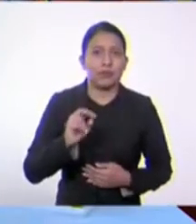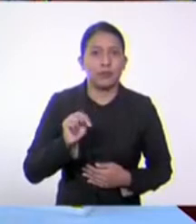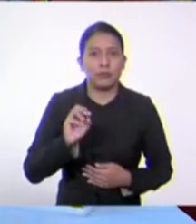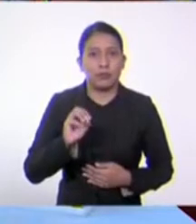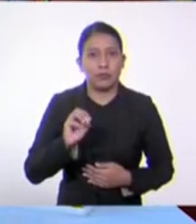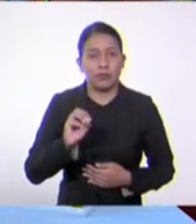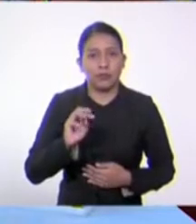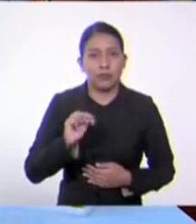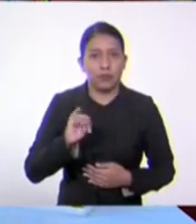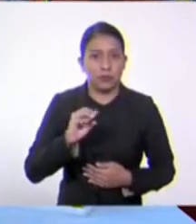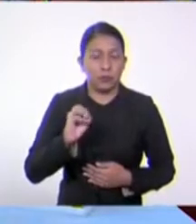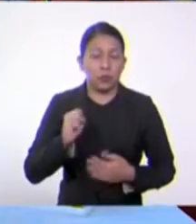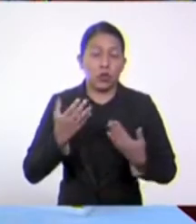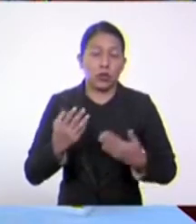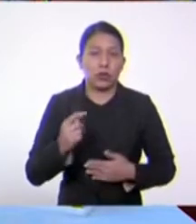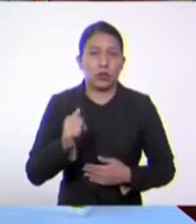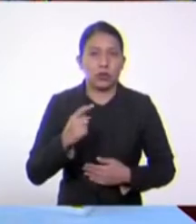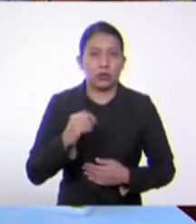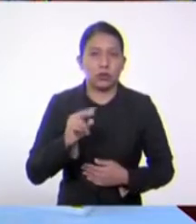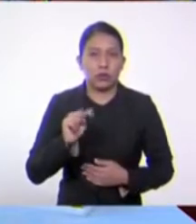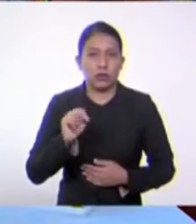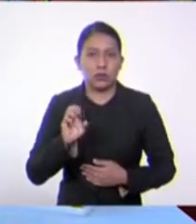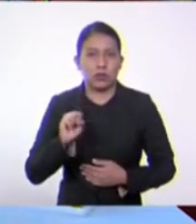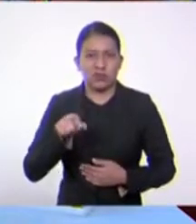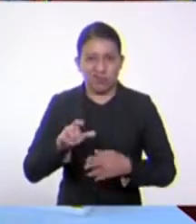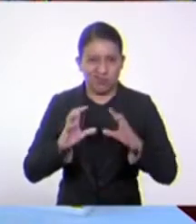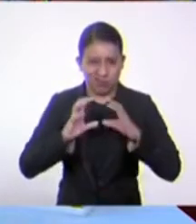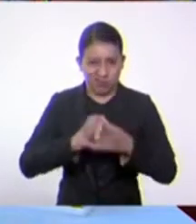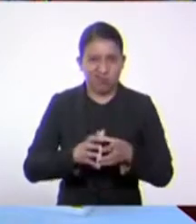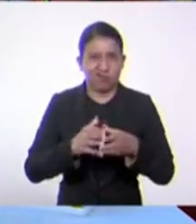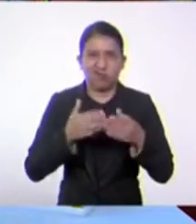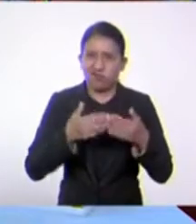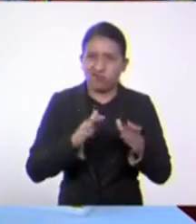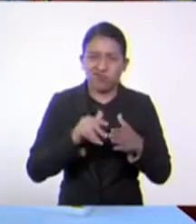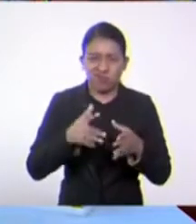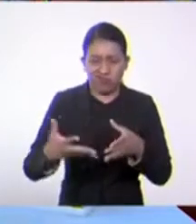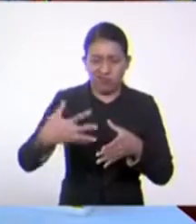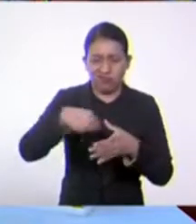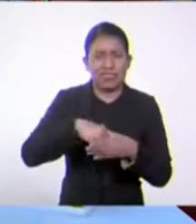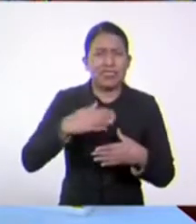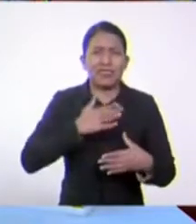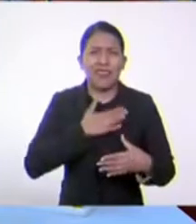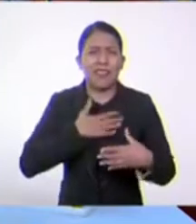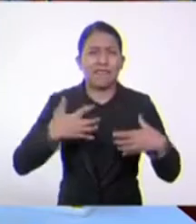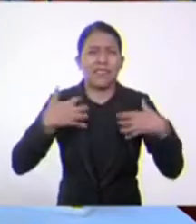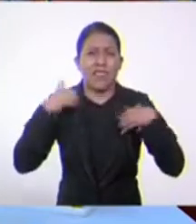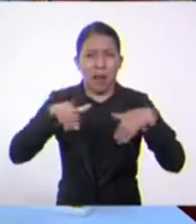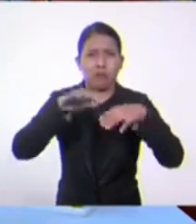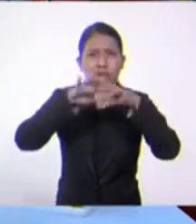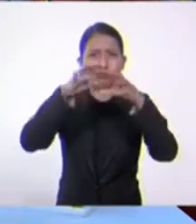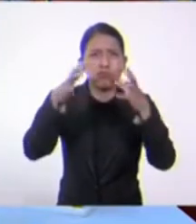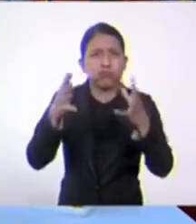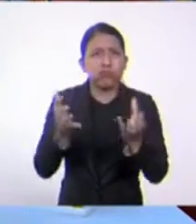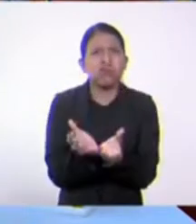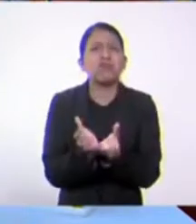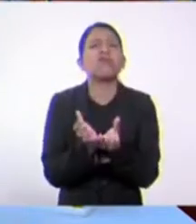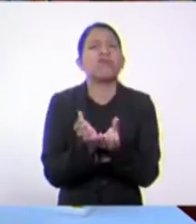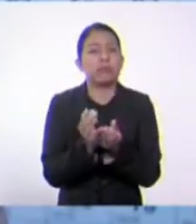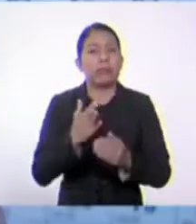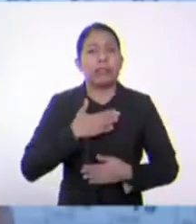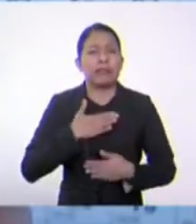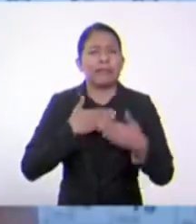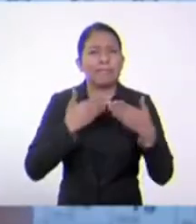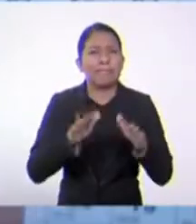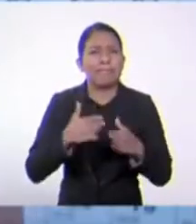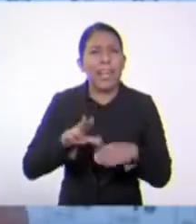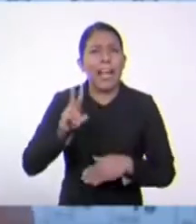taxones envuelven una variedad de organismos del planeta Tierra que comparten características.